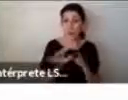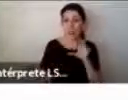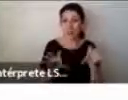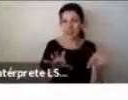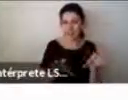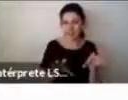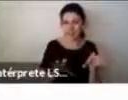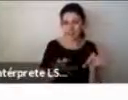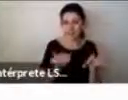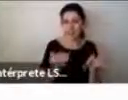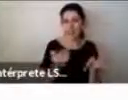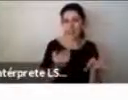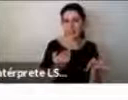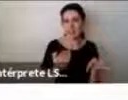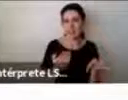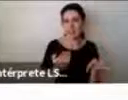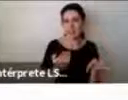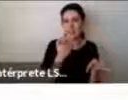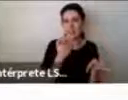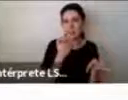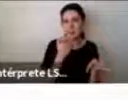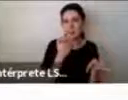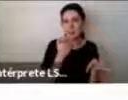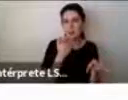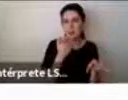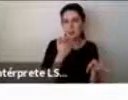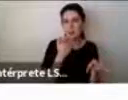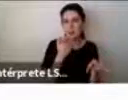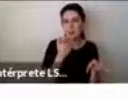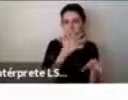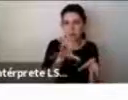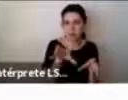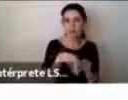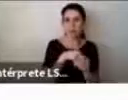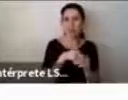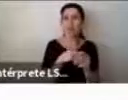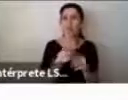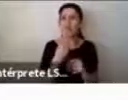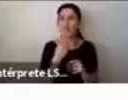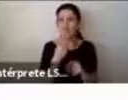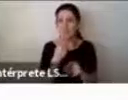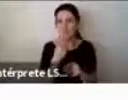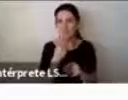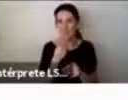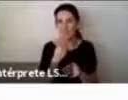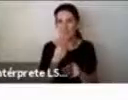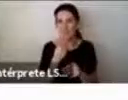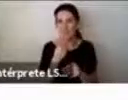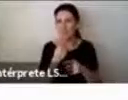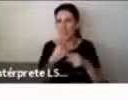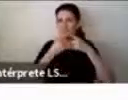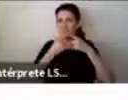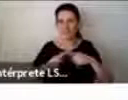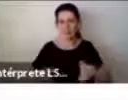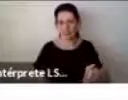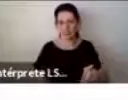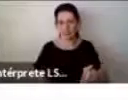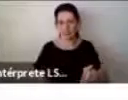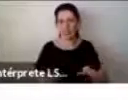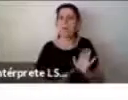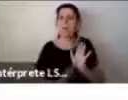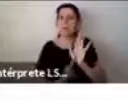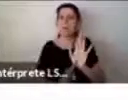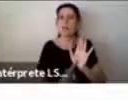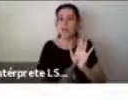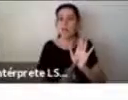hay algo hay vivencias que percibe el niño de forma diferente que tienen que presentarse la forma más clara posible para